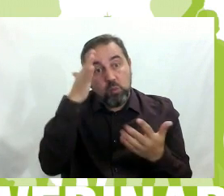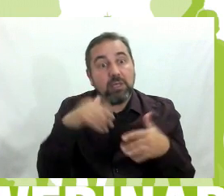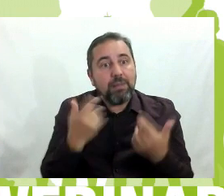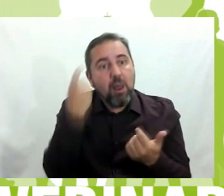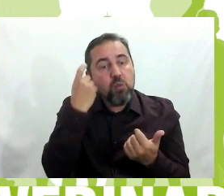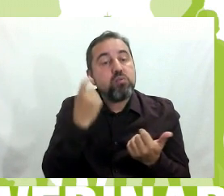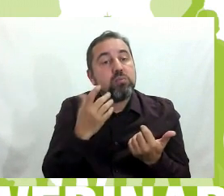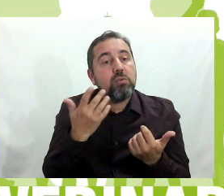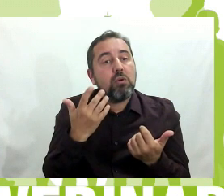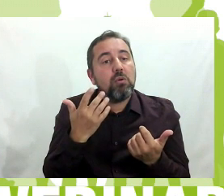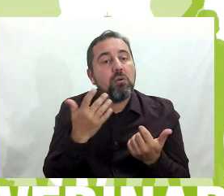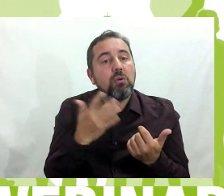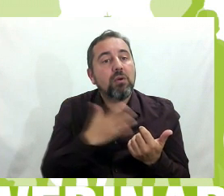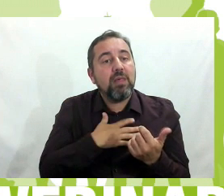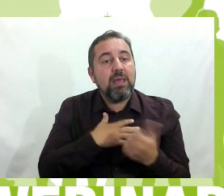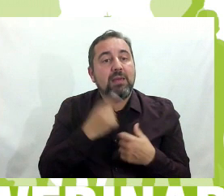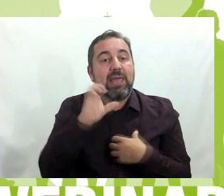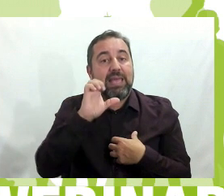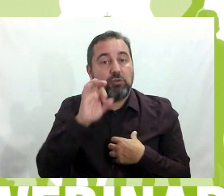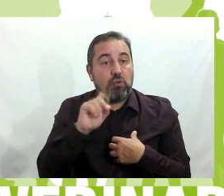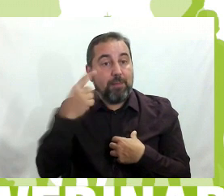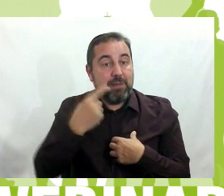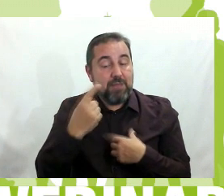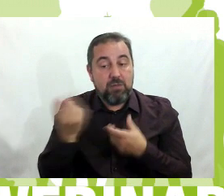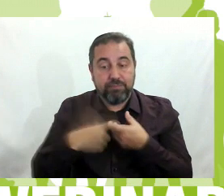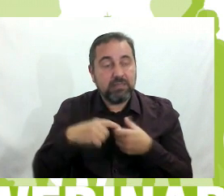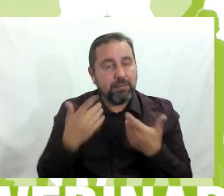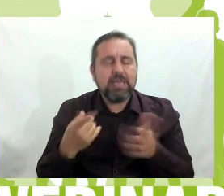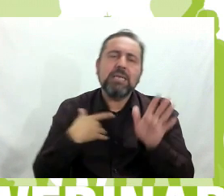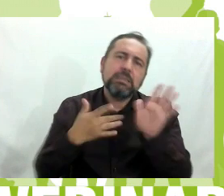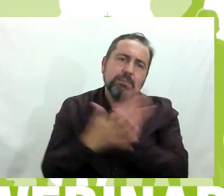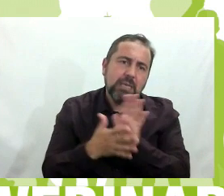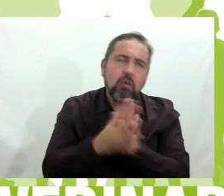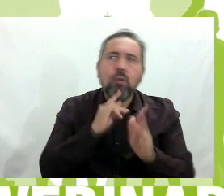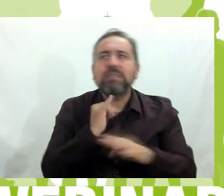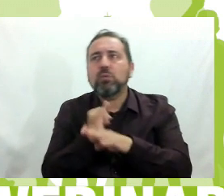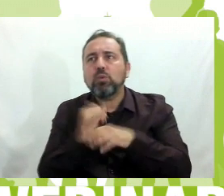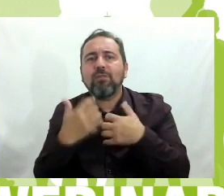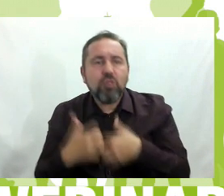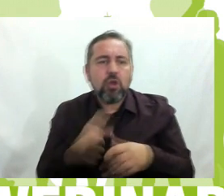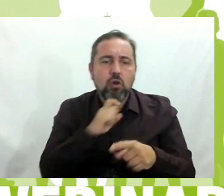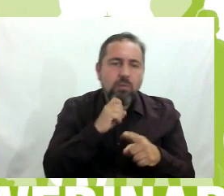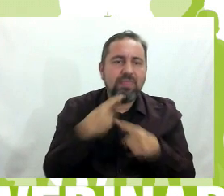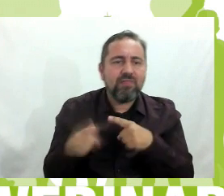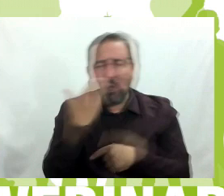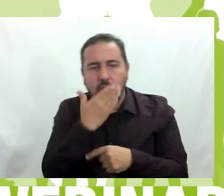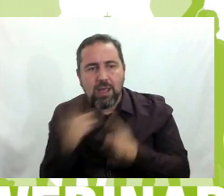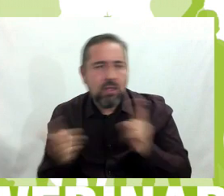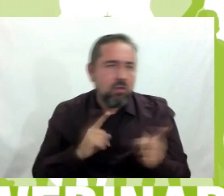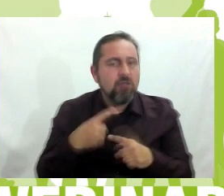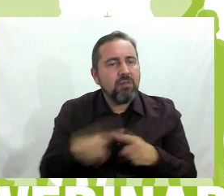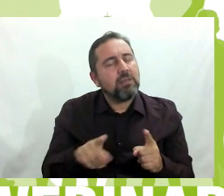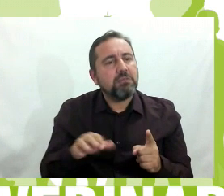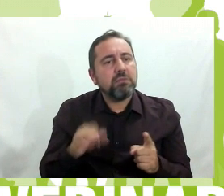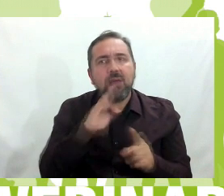algún alumno de primero de la ESO y nos estuvo explicando cómo funcionaba el instituto, en diferencia con el cole, y la verdad es que fue